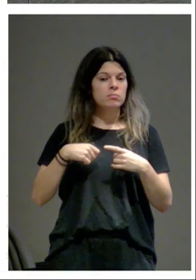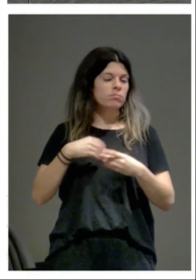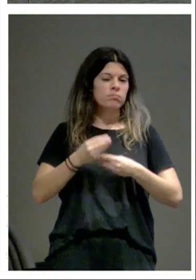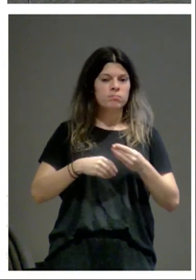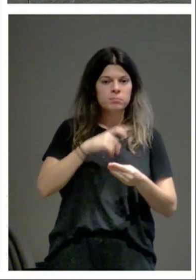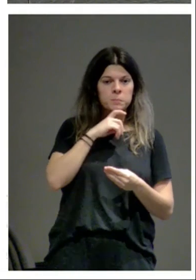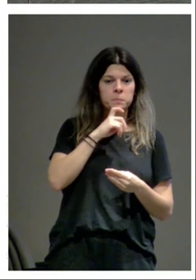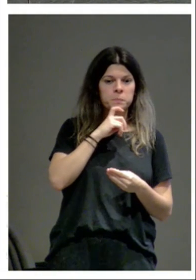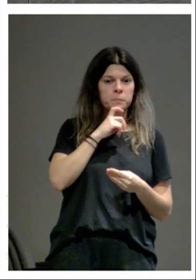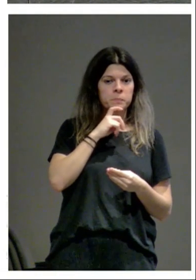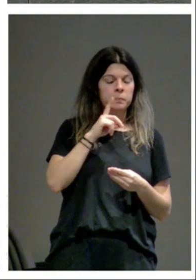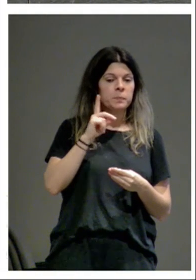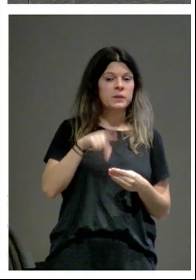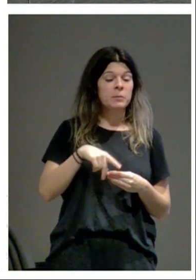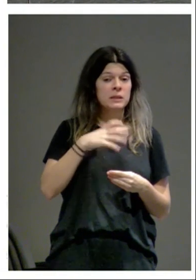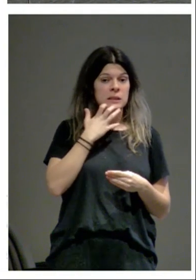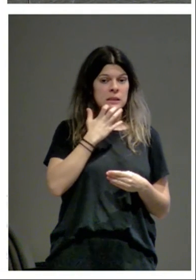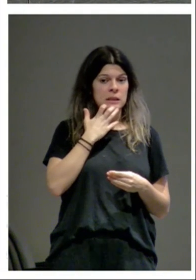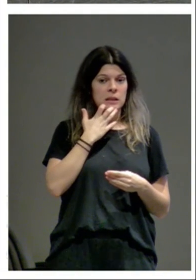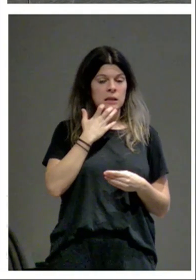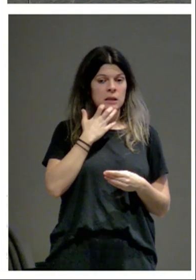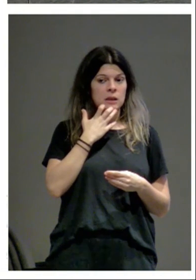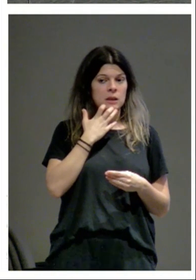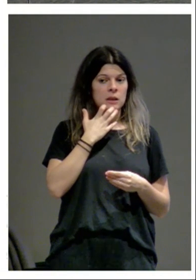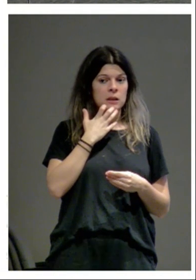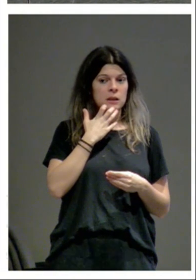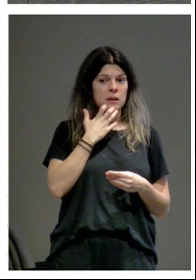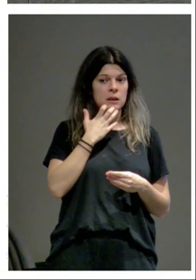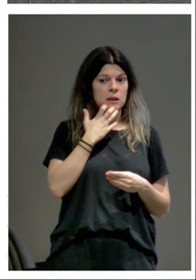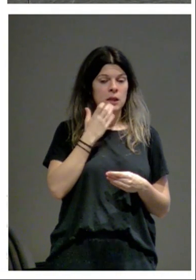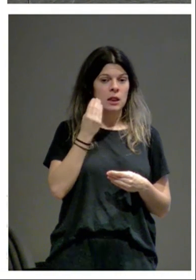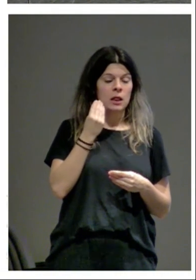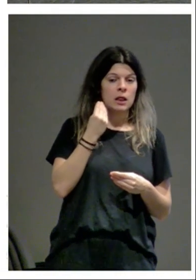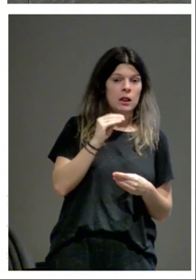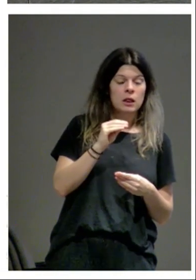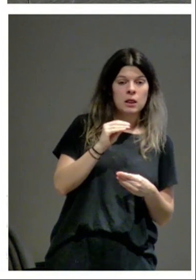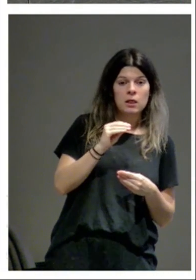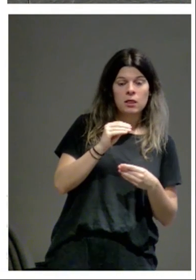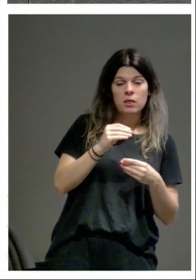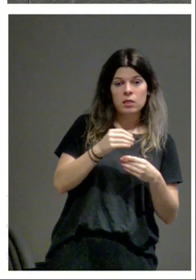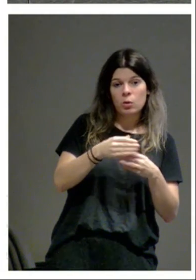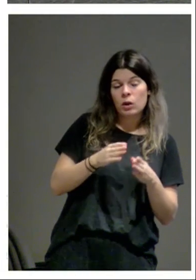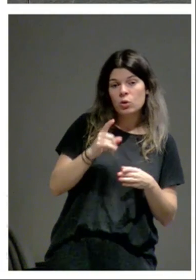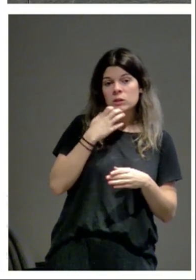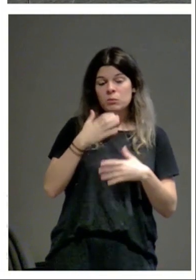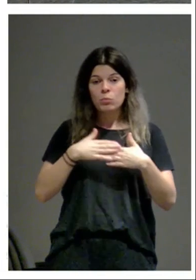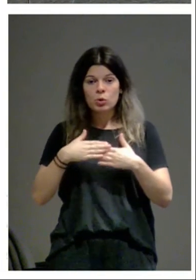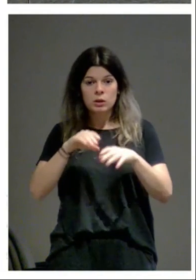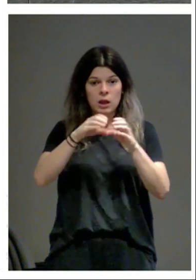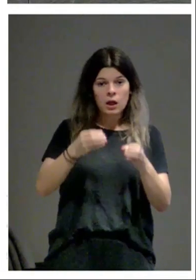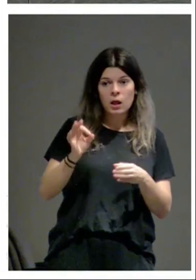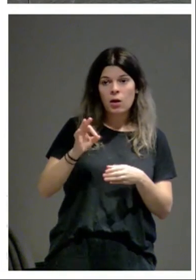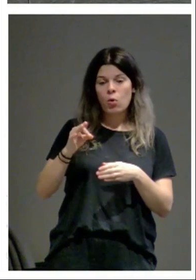decidir también si incorporarán o no incorporarán figuración si habrá portadas si habrá capiteles en algún sitio